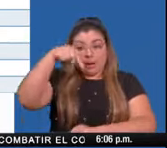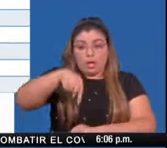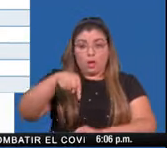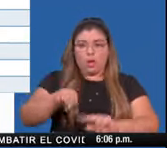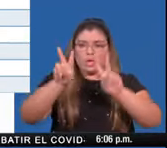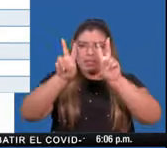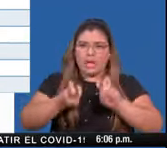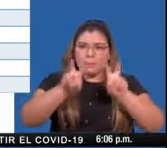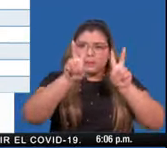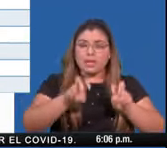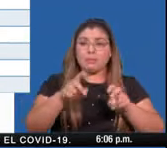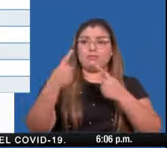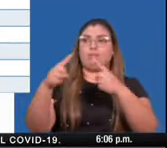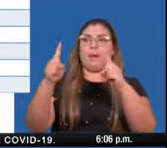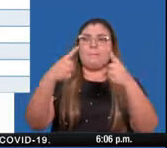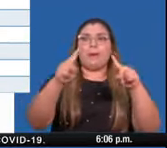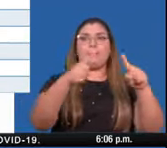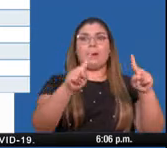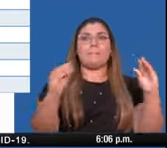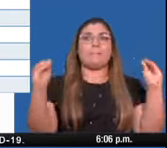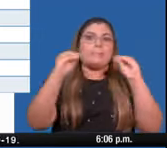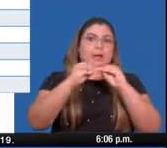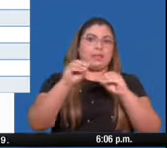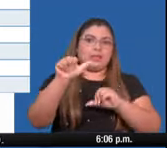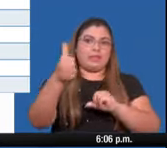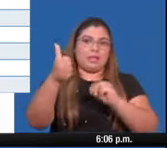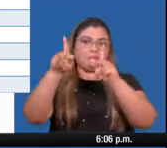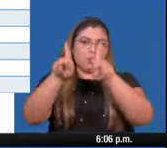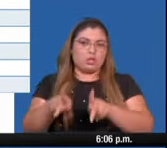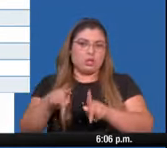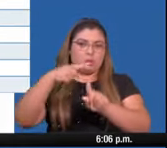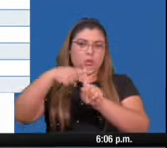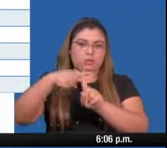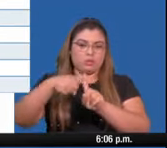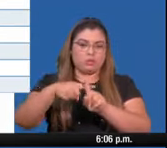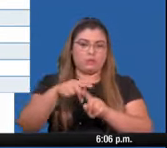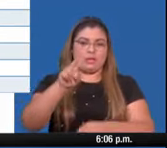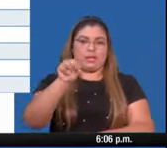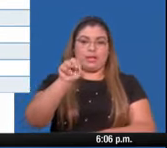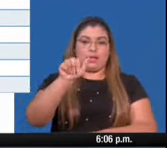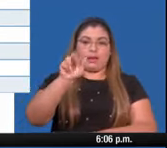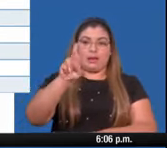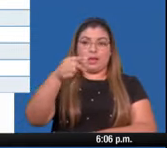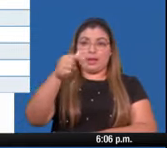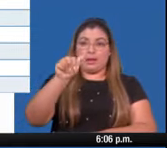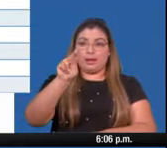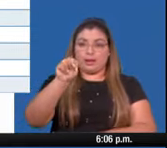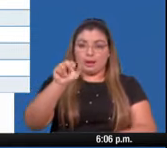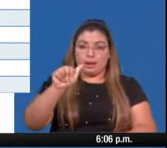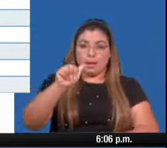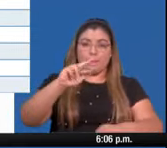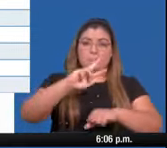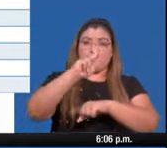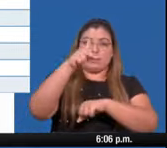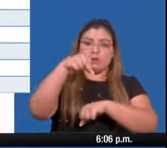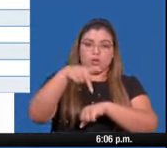10 casos confirmados, se encuentran Narganá, Penonomé,